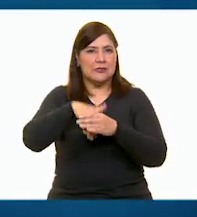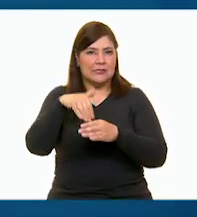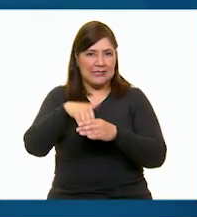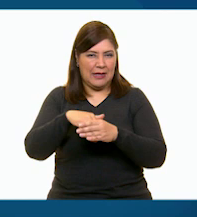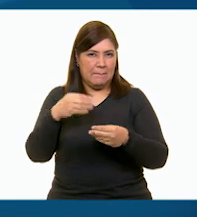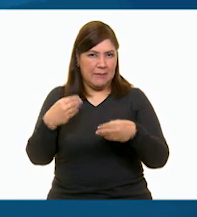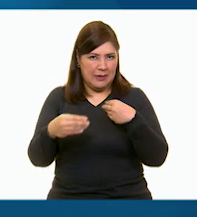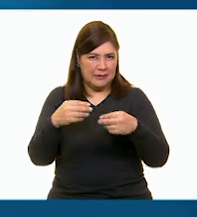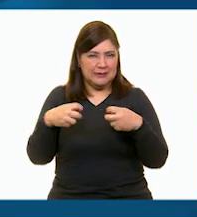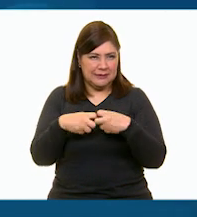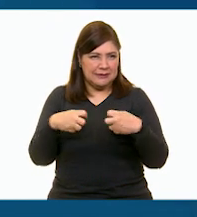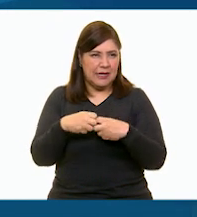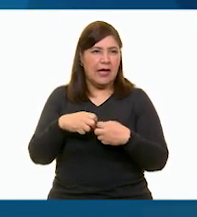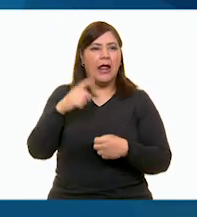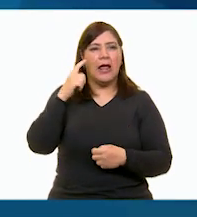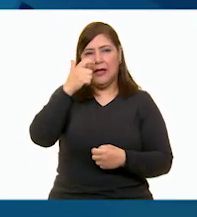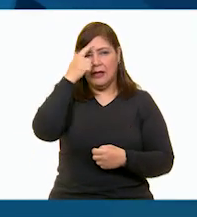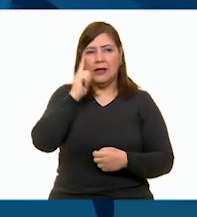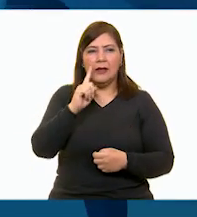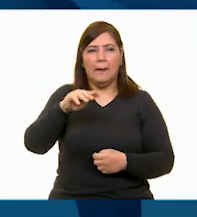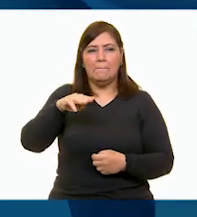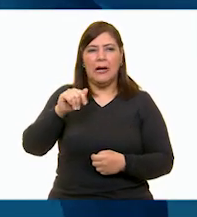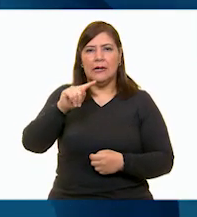de Marta Alcocer.